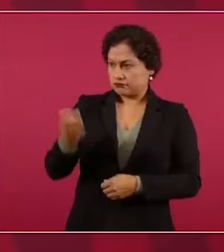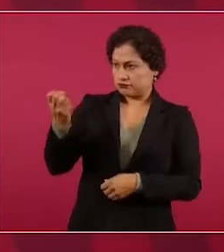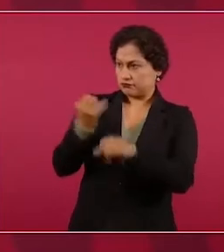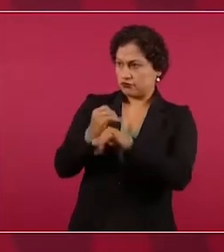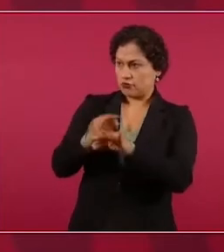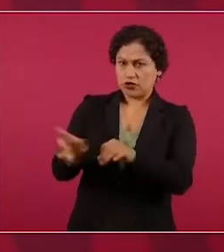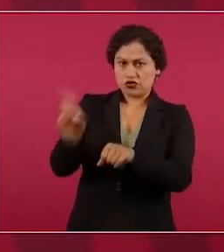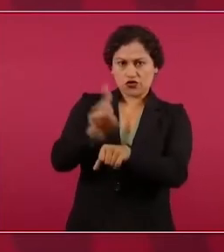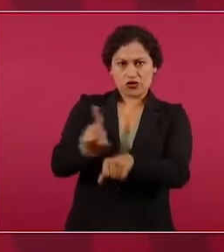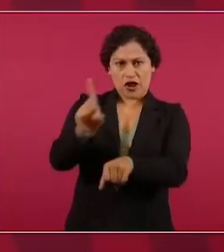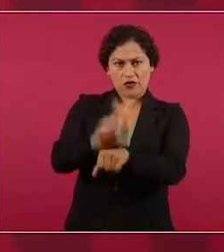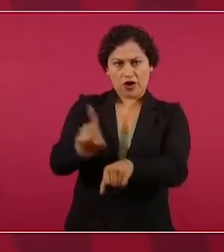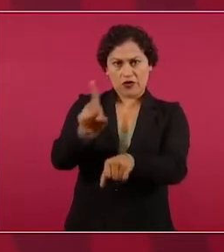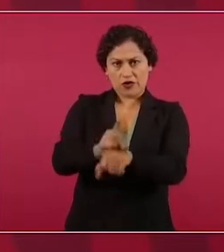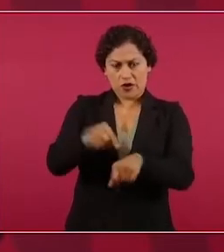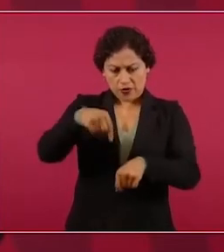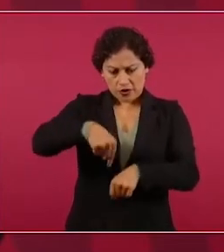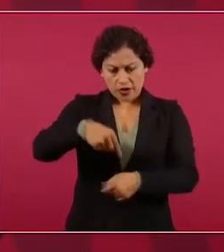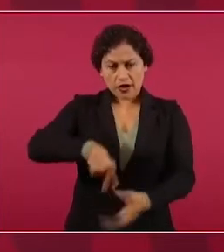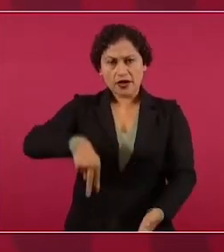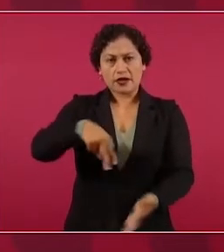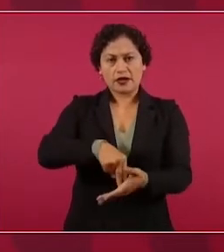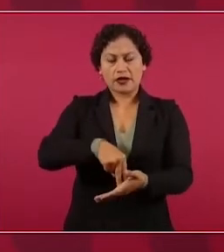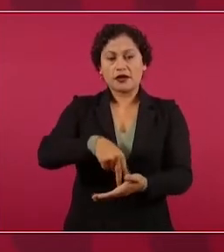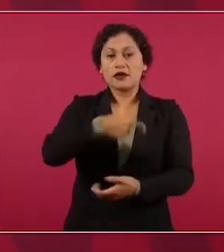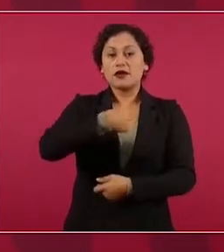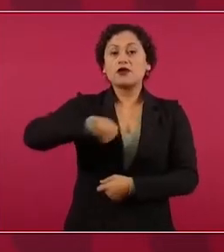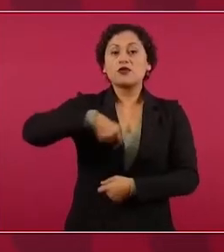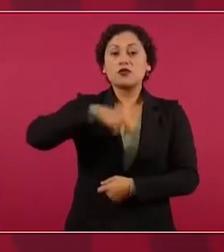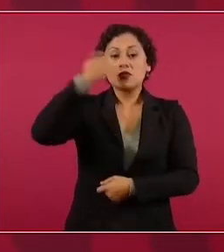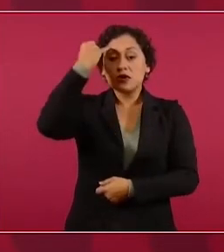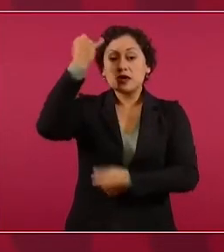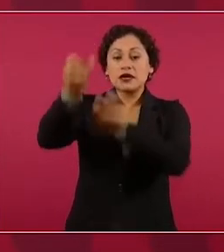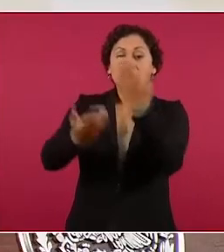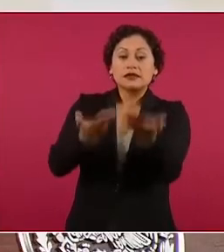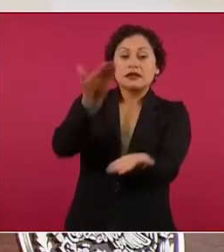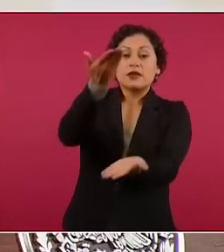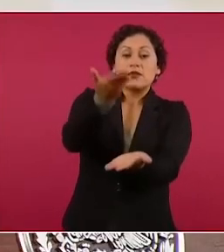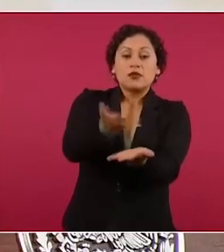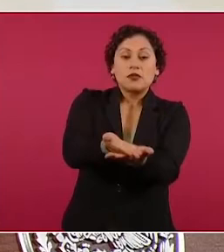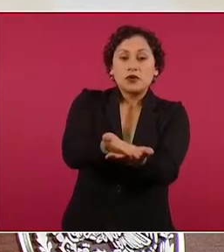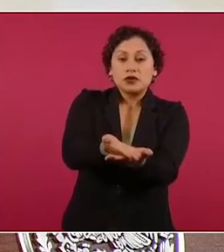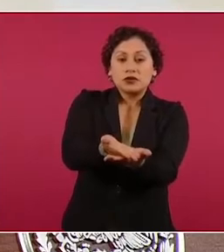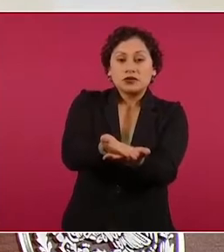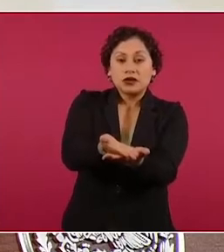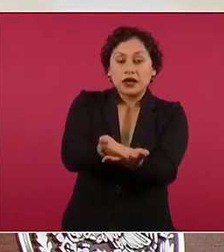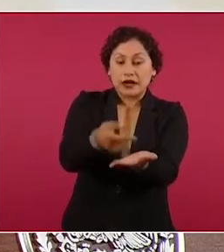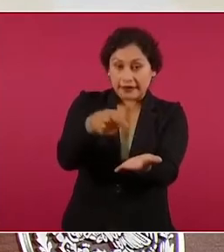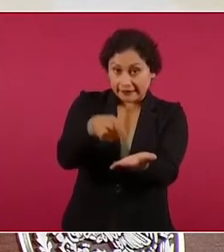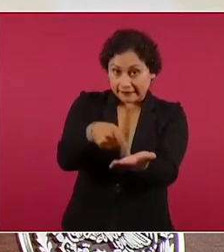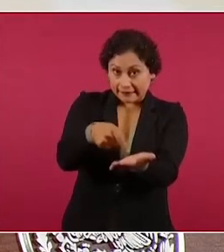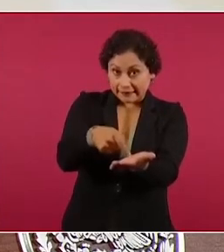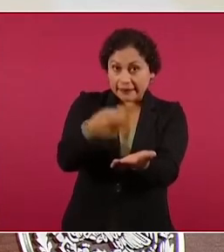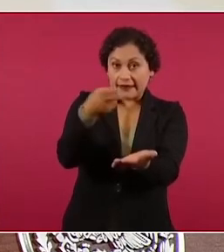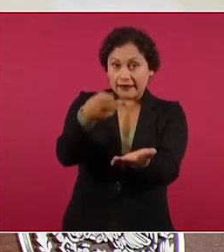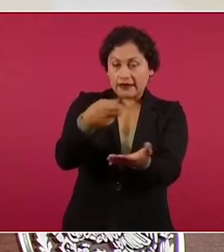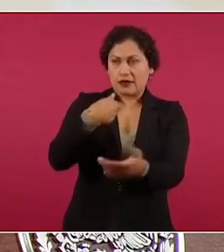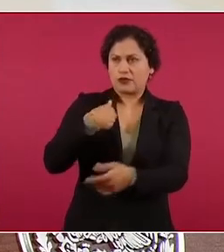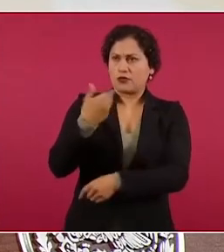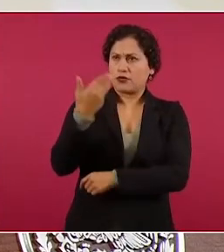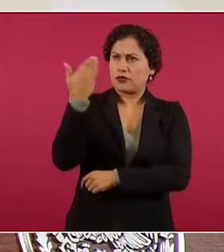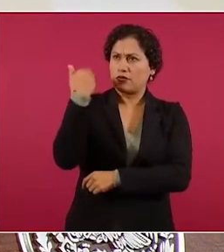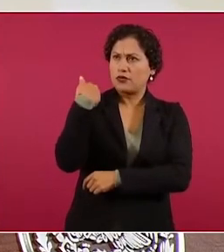La propuesta nuestra la dio a conocer